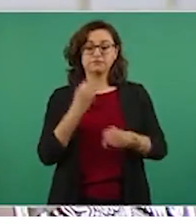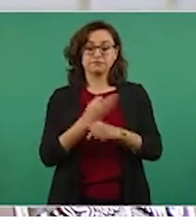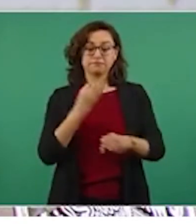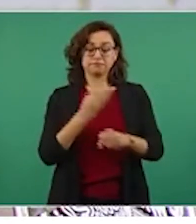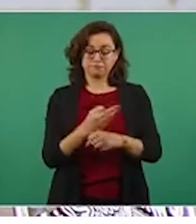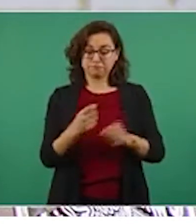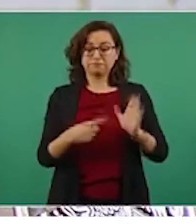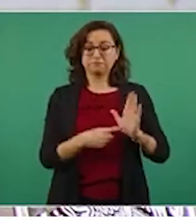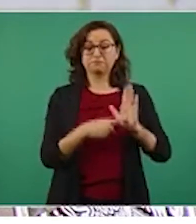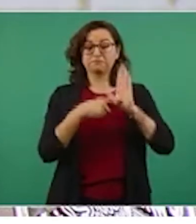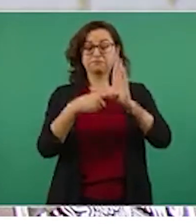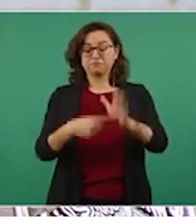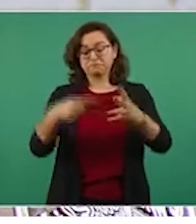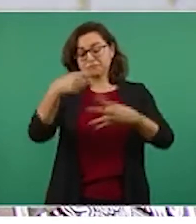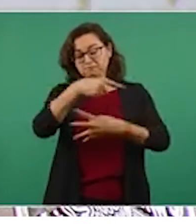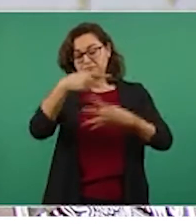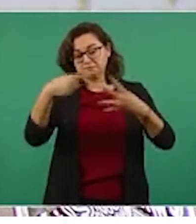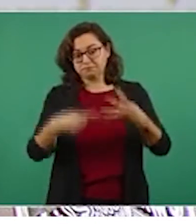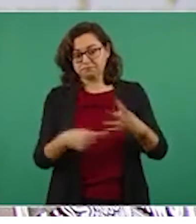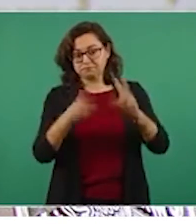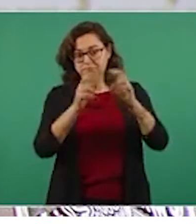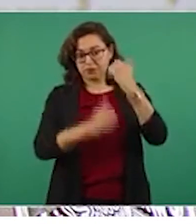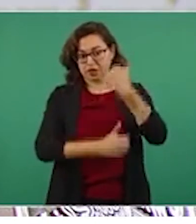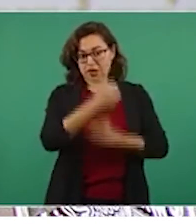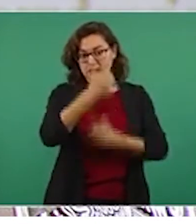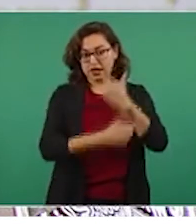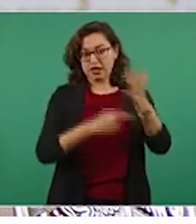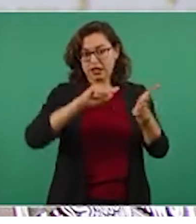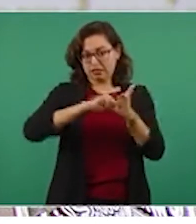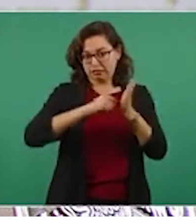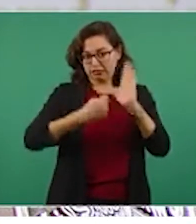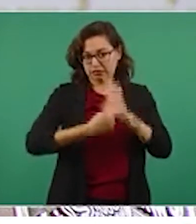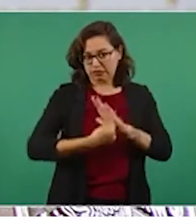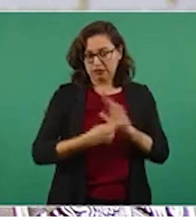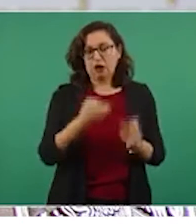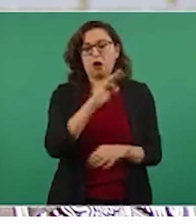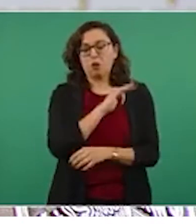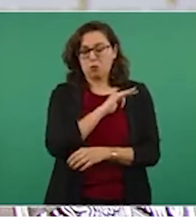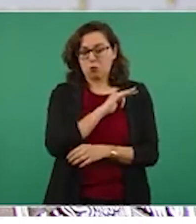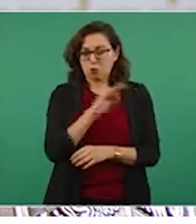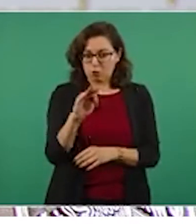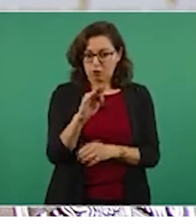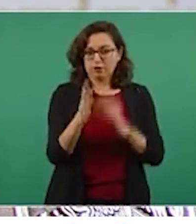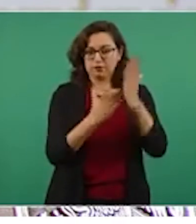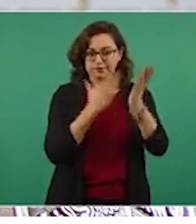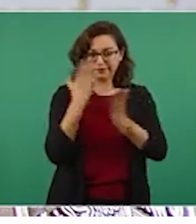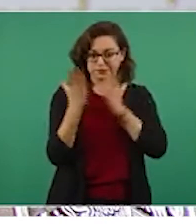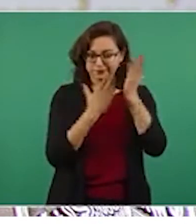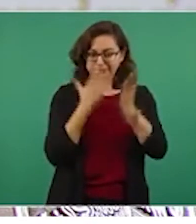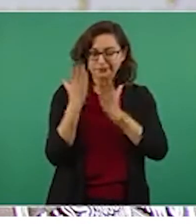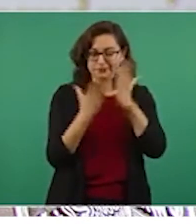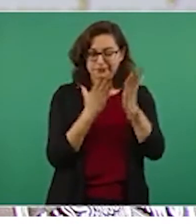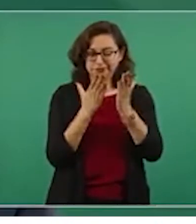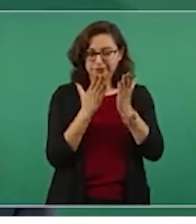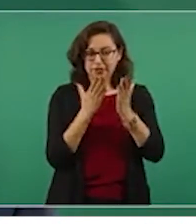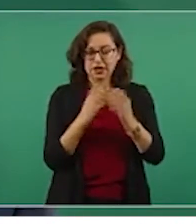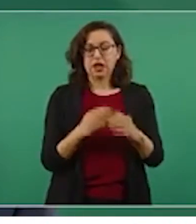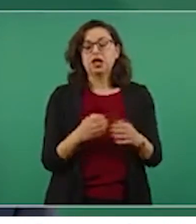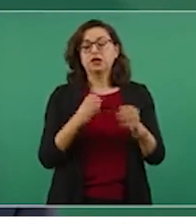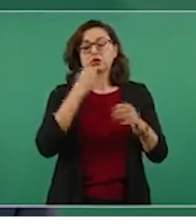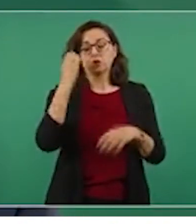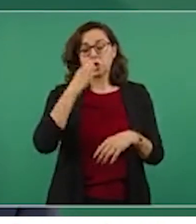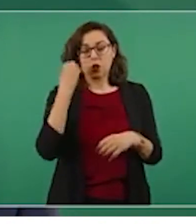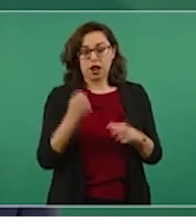tendrá cuatro opciones de carreras técnicas para cursarse dos por plantel.